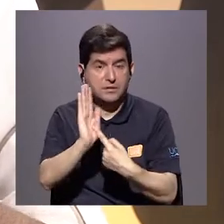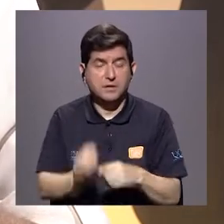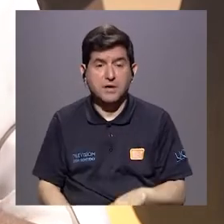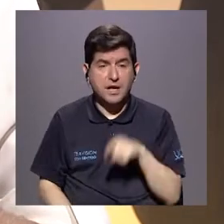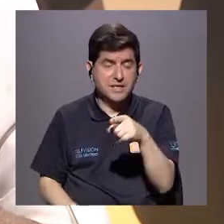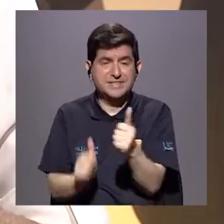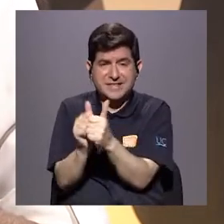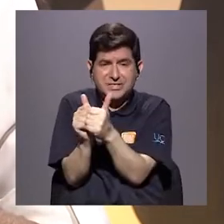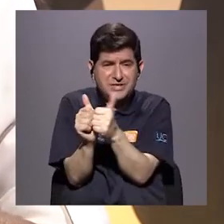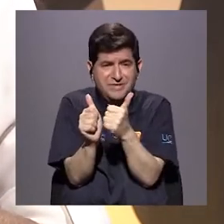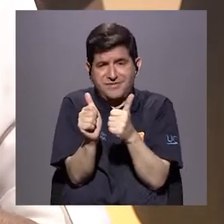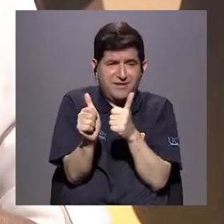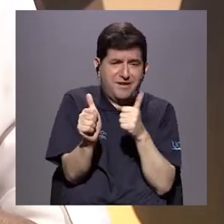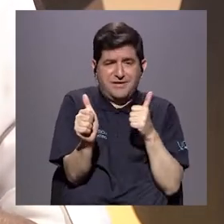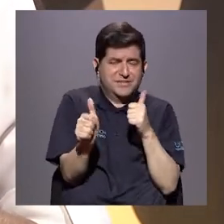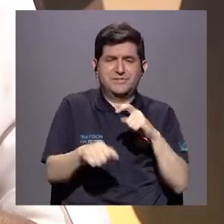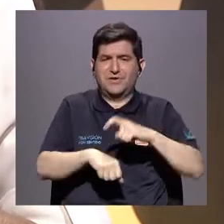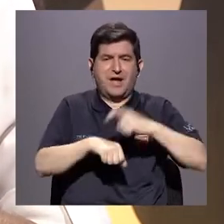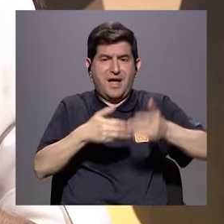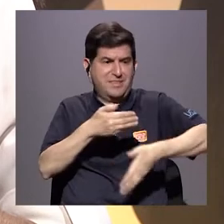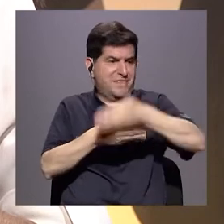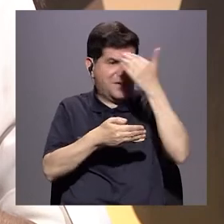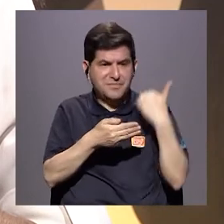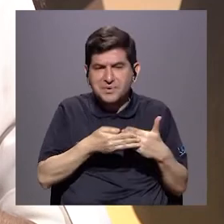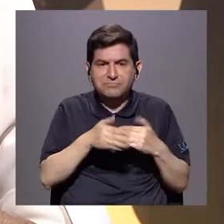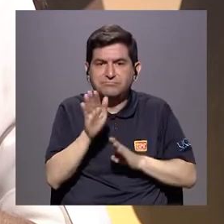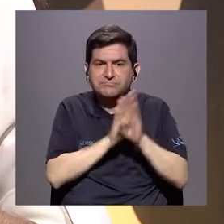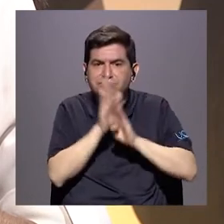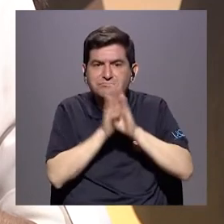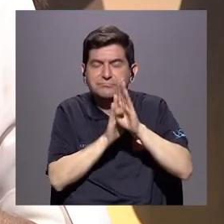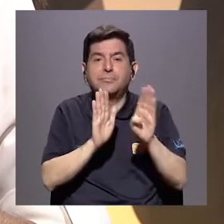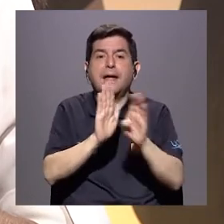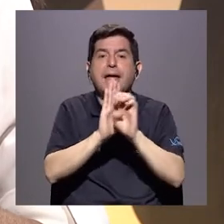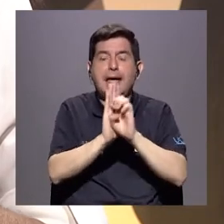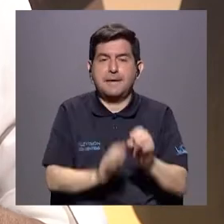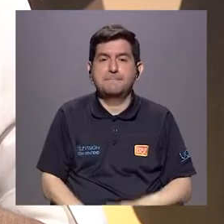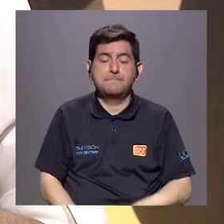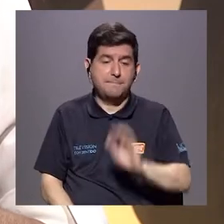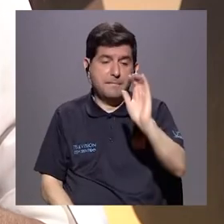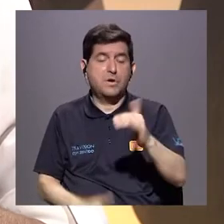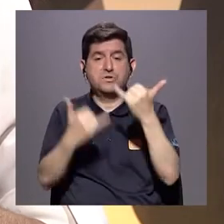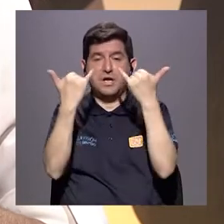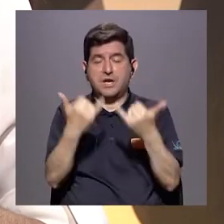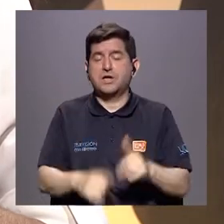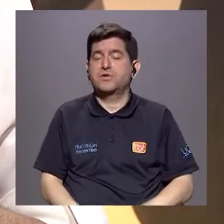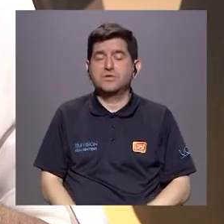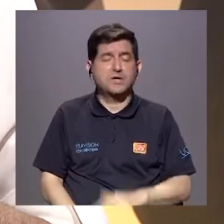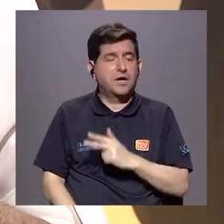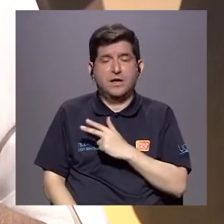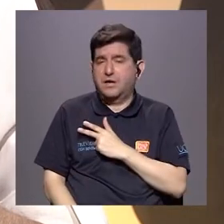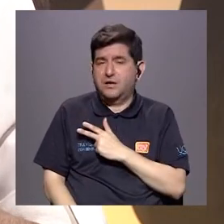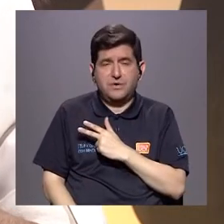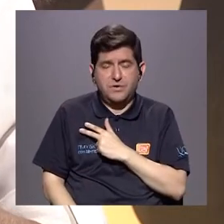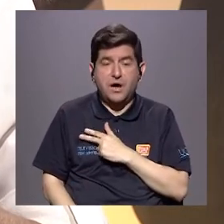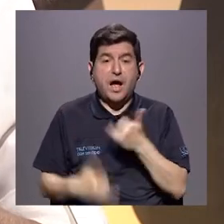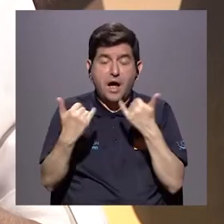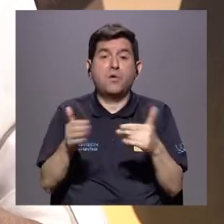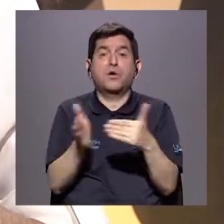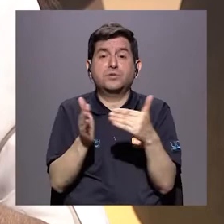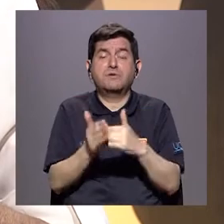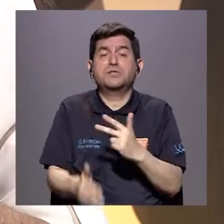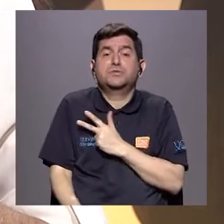regresiones a etapas anteriores del desarrollo, como por ejemplo, si el chiquito ya había dejado de orinar, empieza a